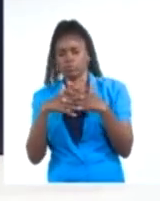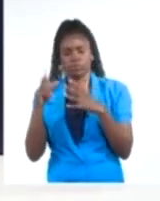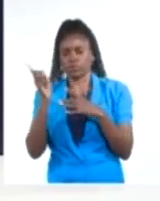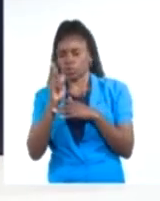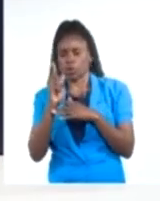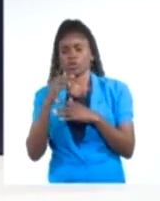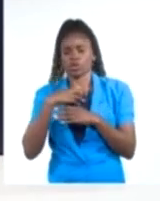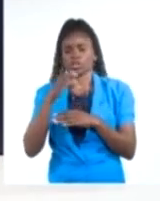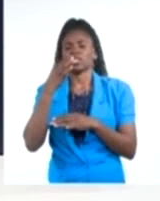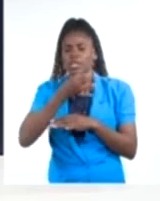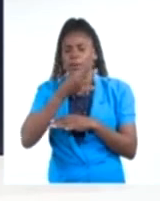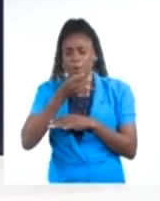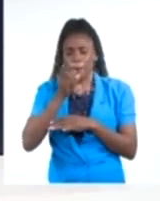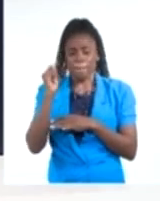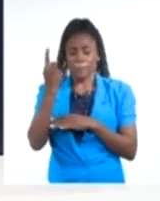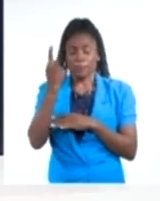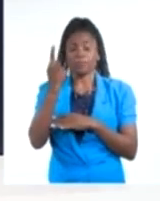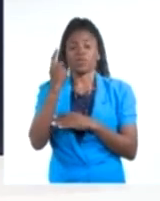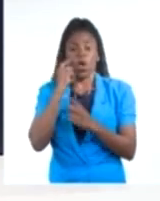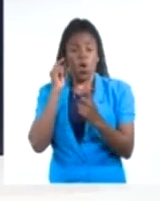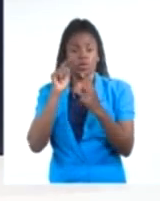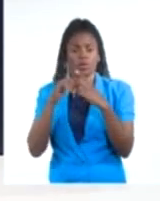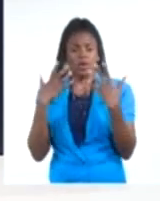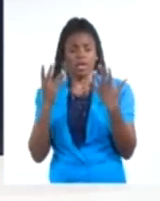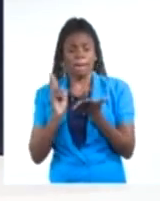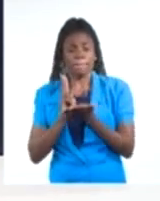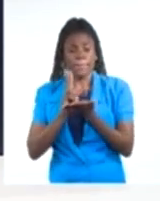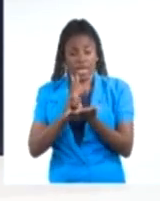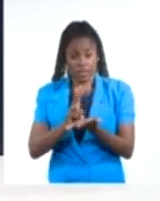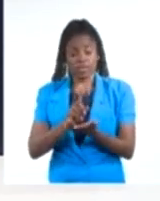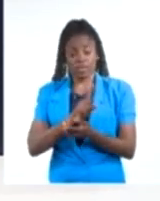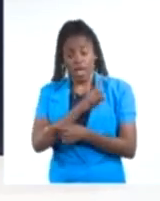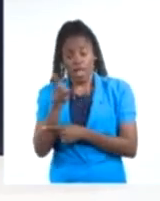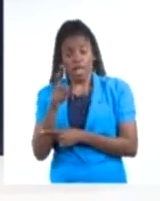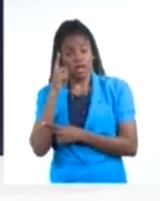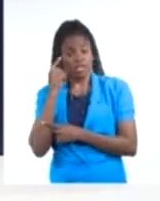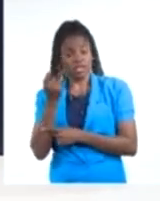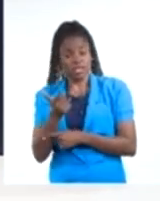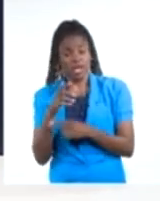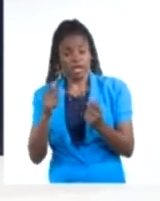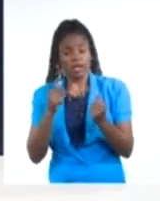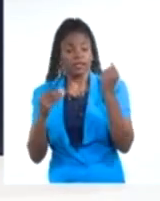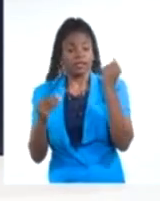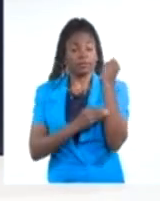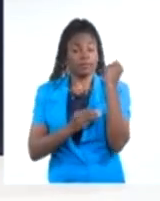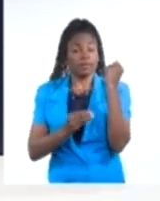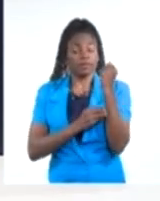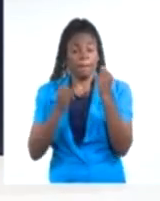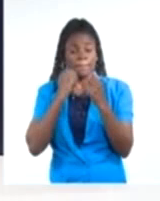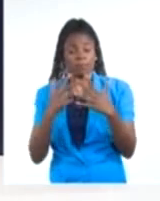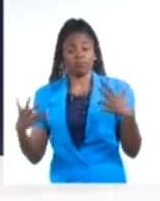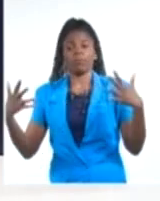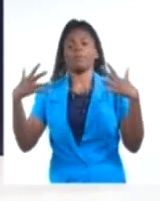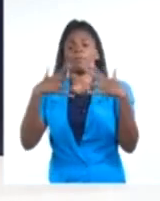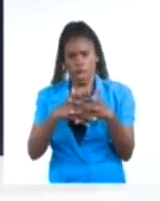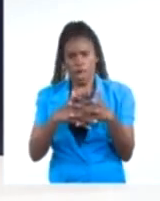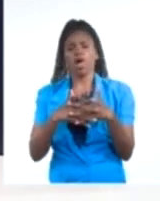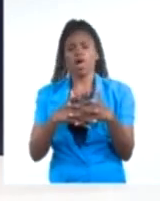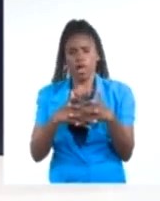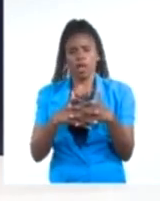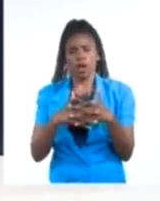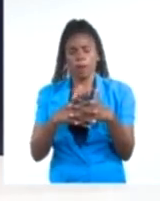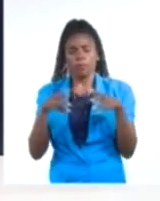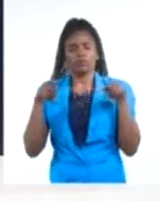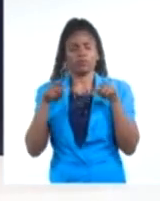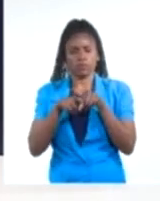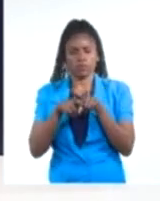decir que el principal objetivo de la visita de Lula a China será reforzar lazos y potenciar el